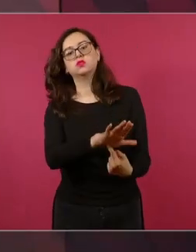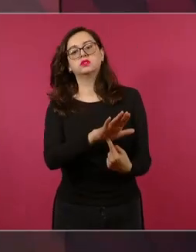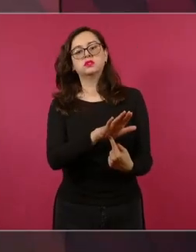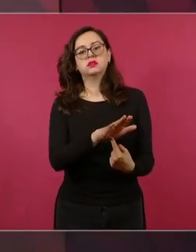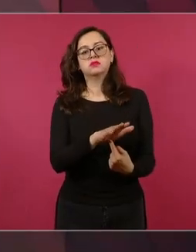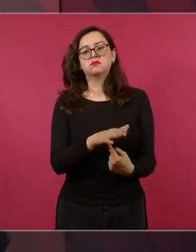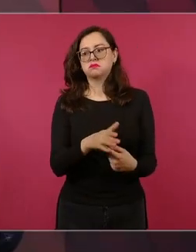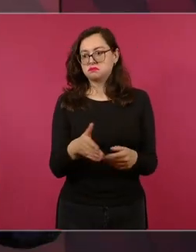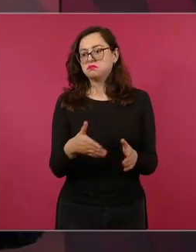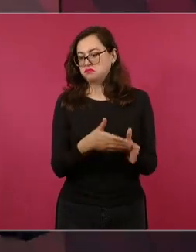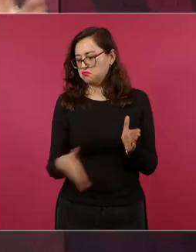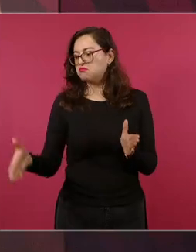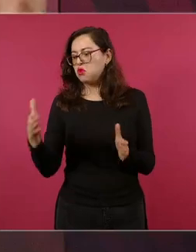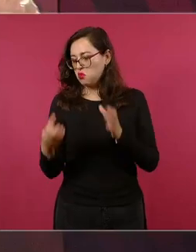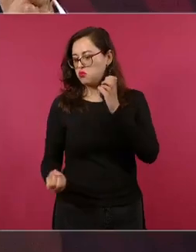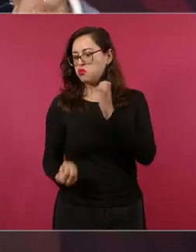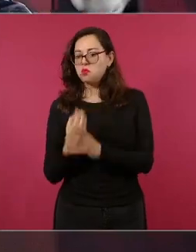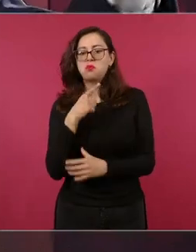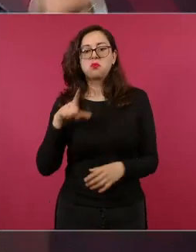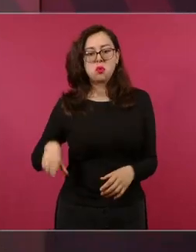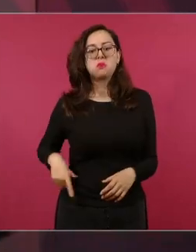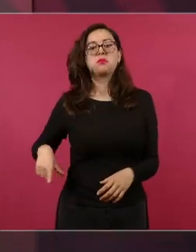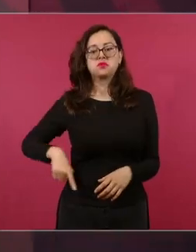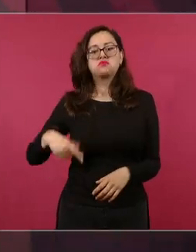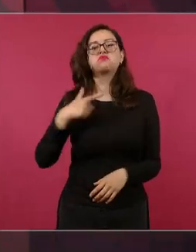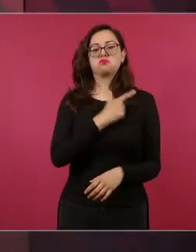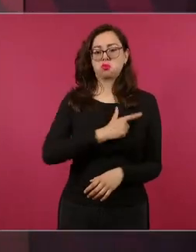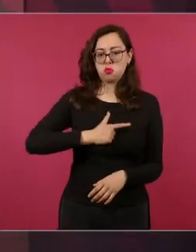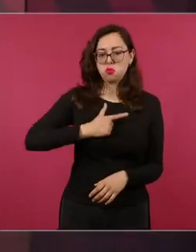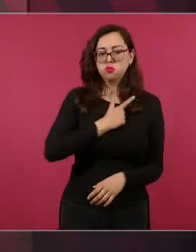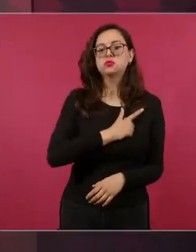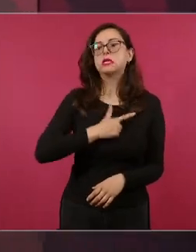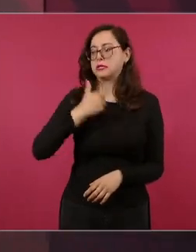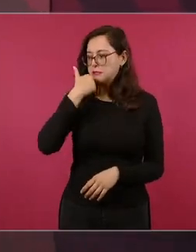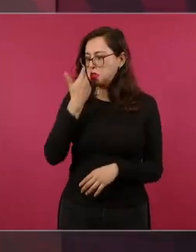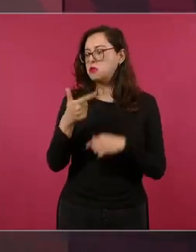ese propósito de seguir adelante muy